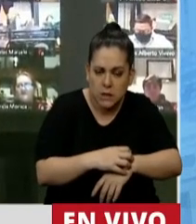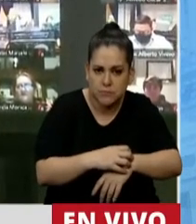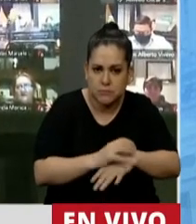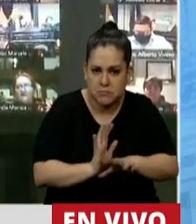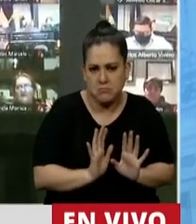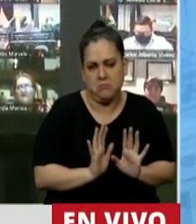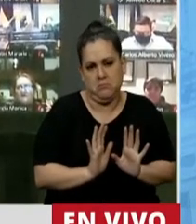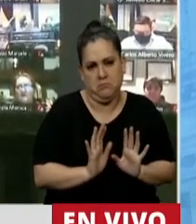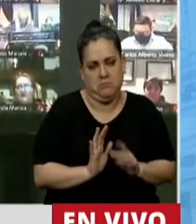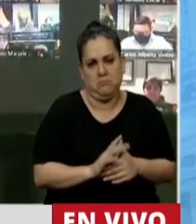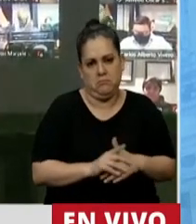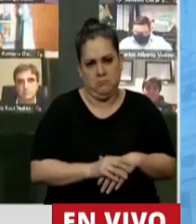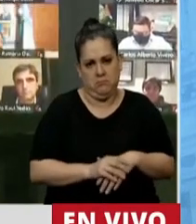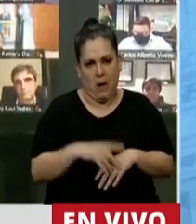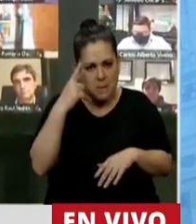la pobreza.